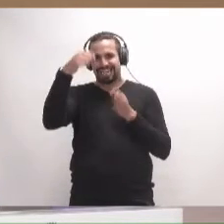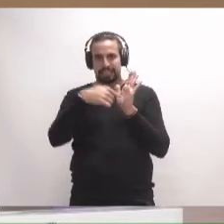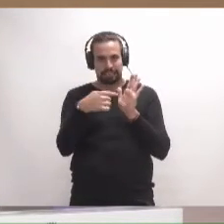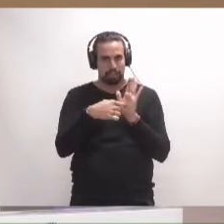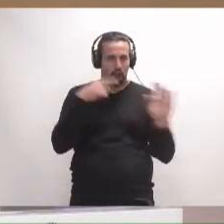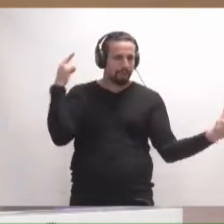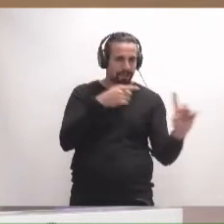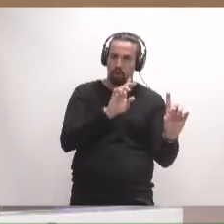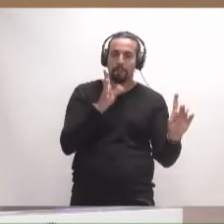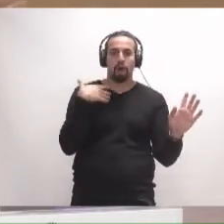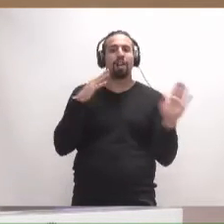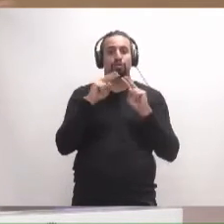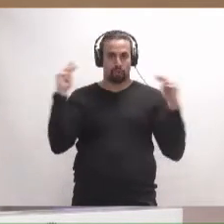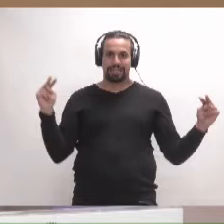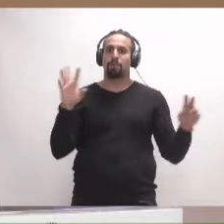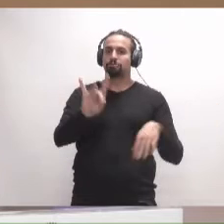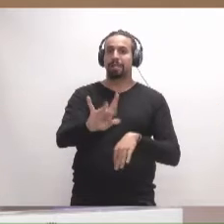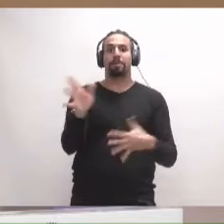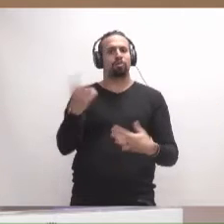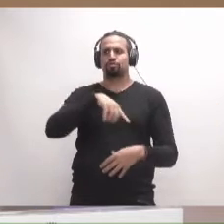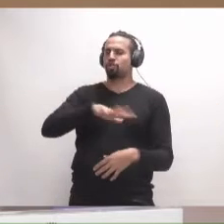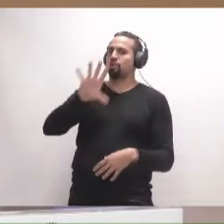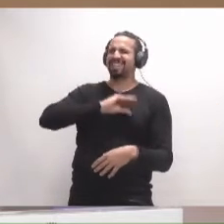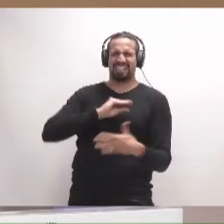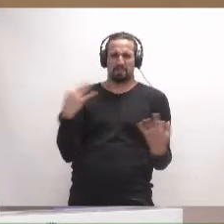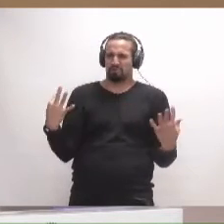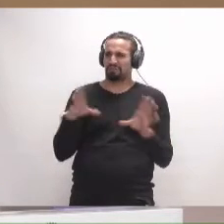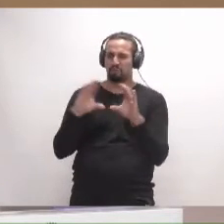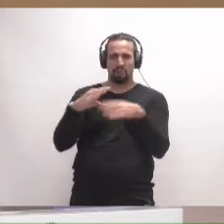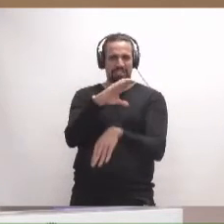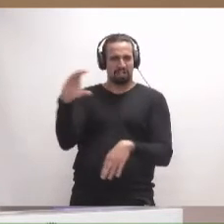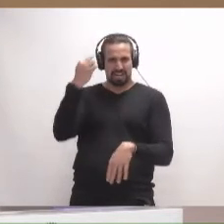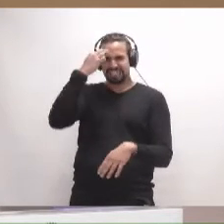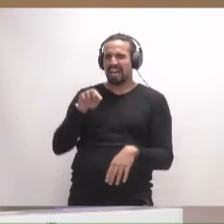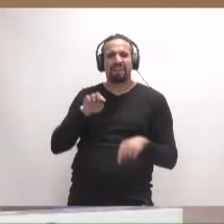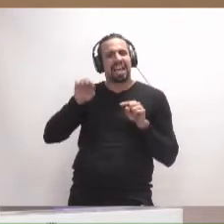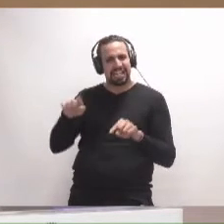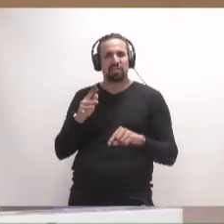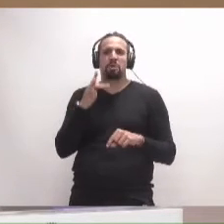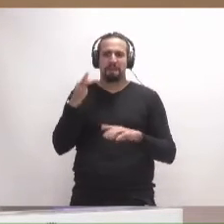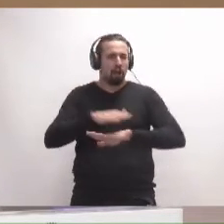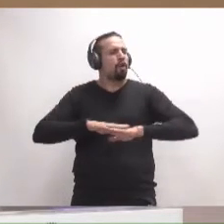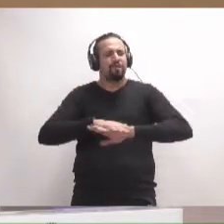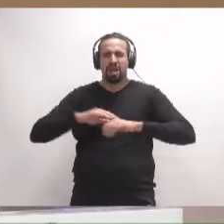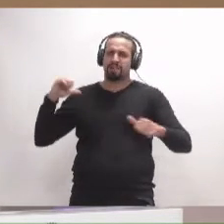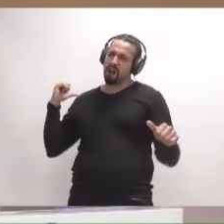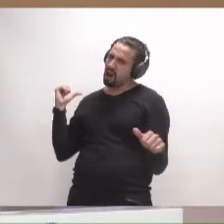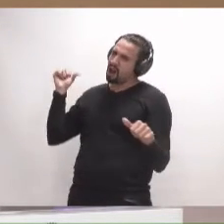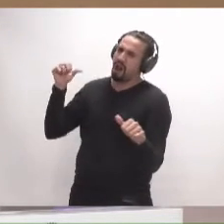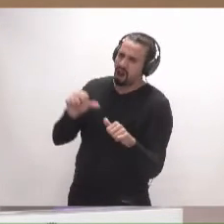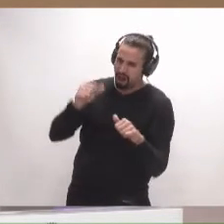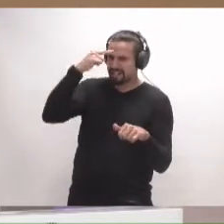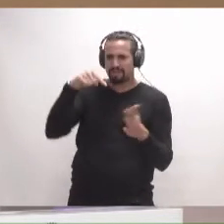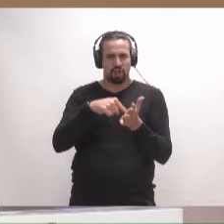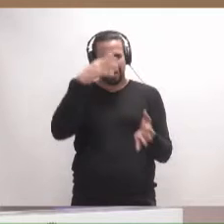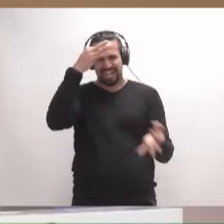subjetivo. Pero lo que no entendemos por nada del mundo, que Coalición Canaria, sabiendo esto y habiendo gobernado tantos años y sabiendo los